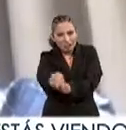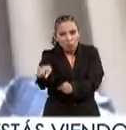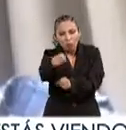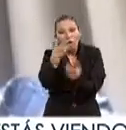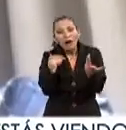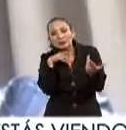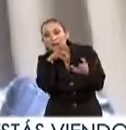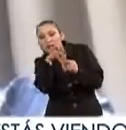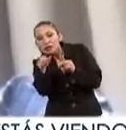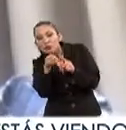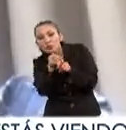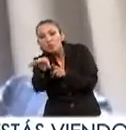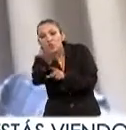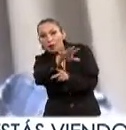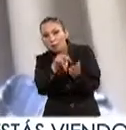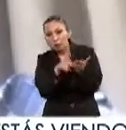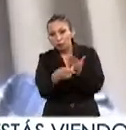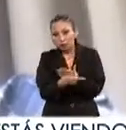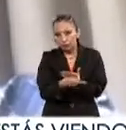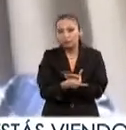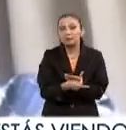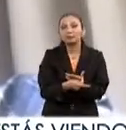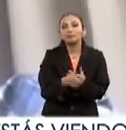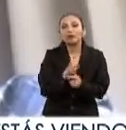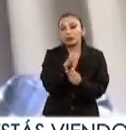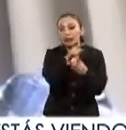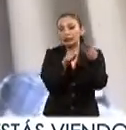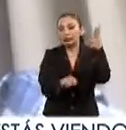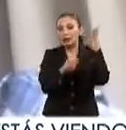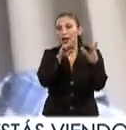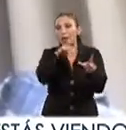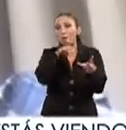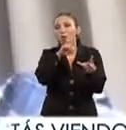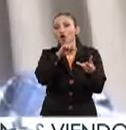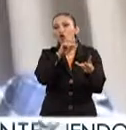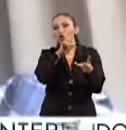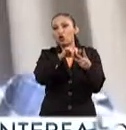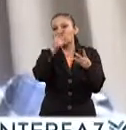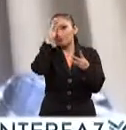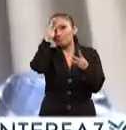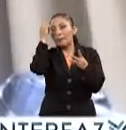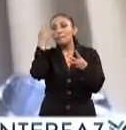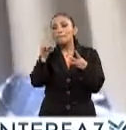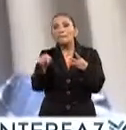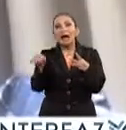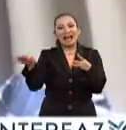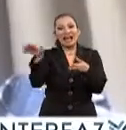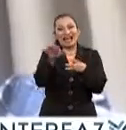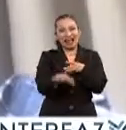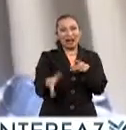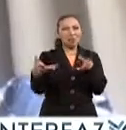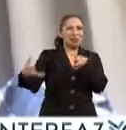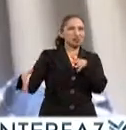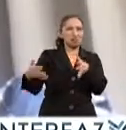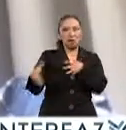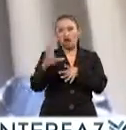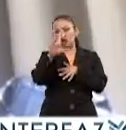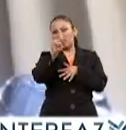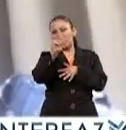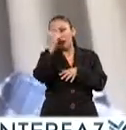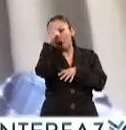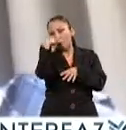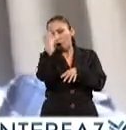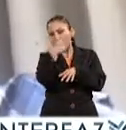productos y los impactos de ese proyecto entonces tiene tres módulos están pensados para aproximadamente 80